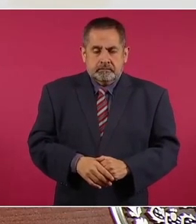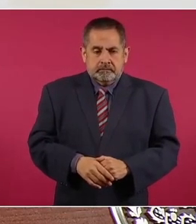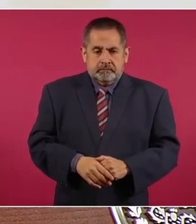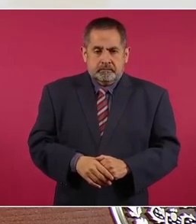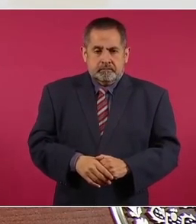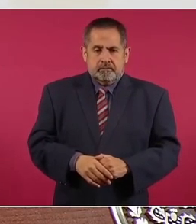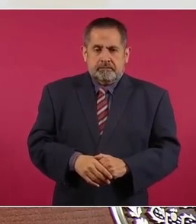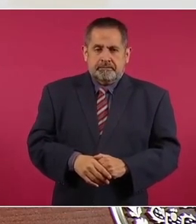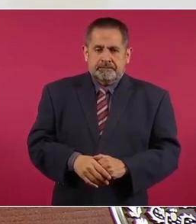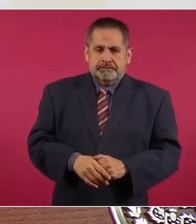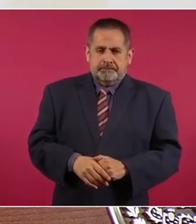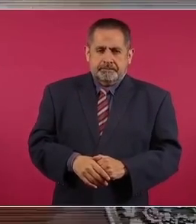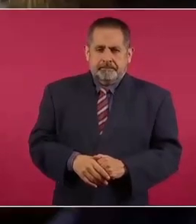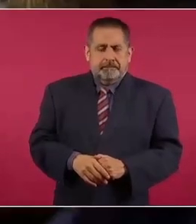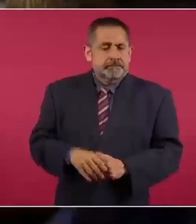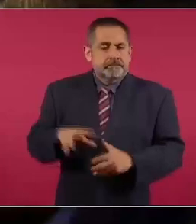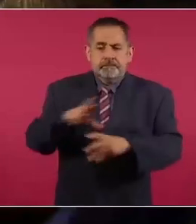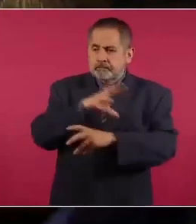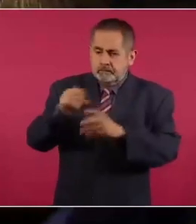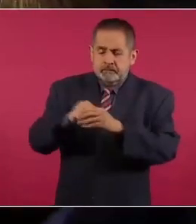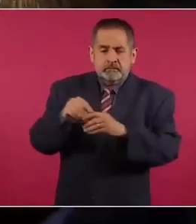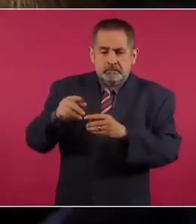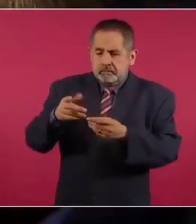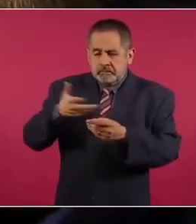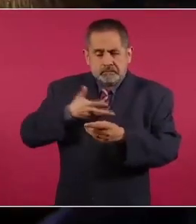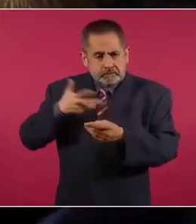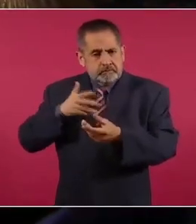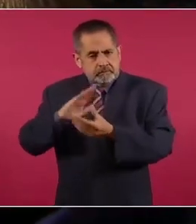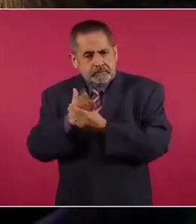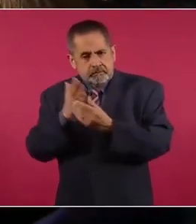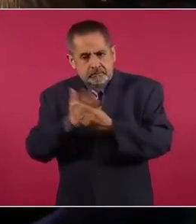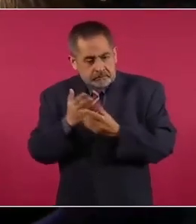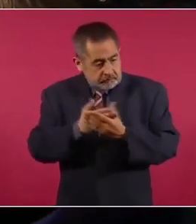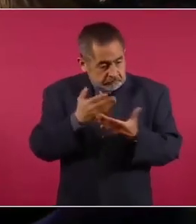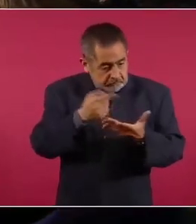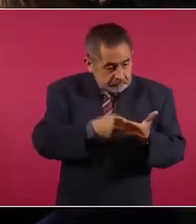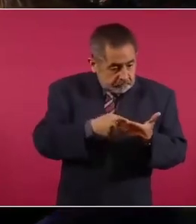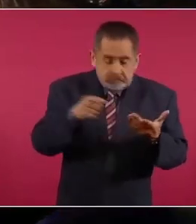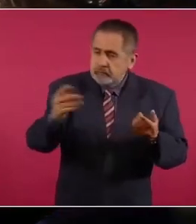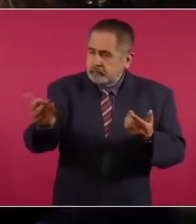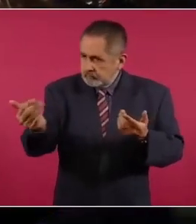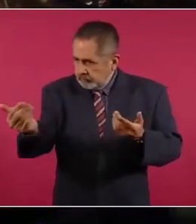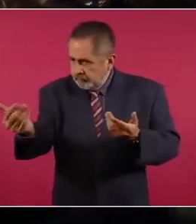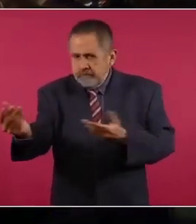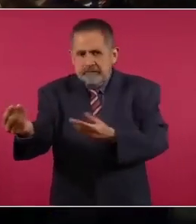todo lo que aparecía en los archivos.